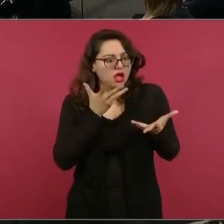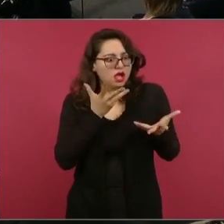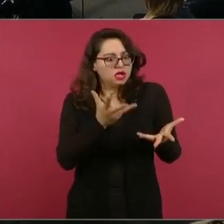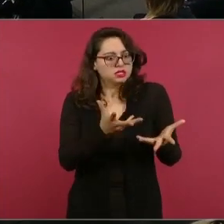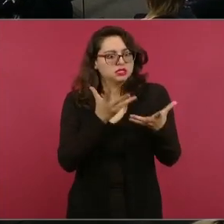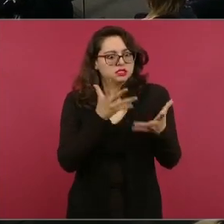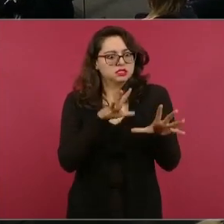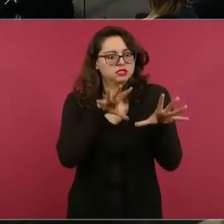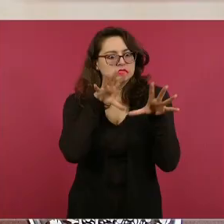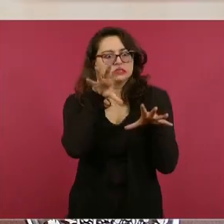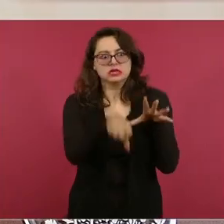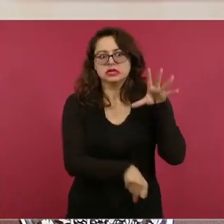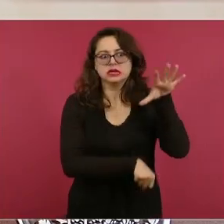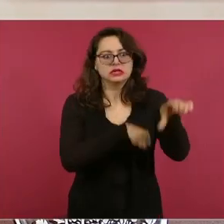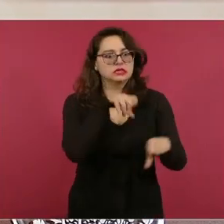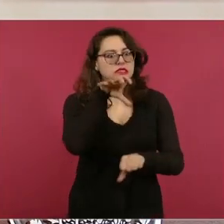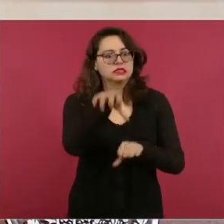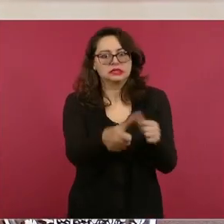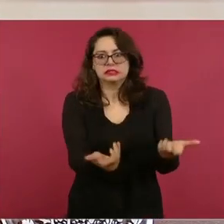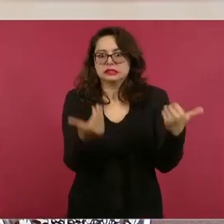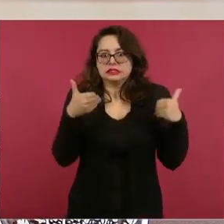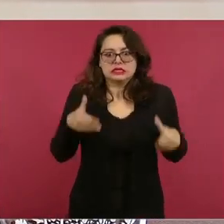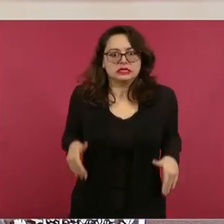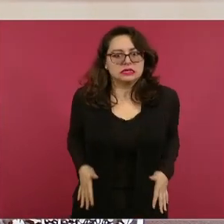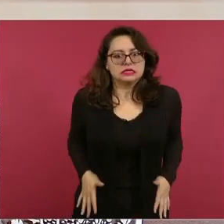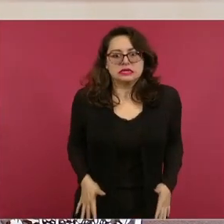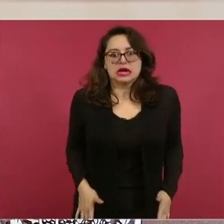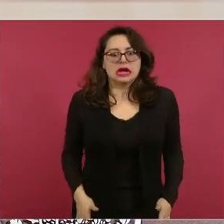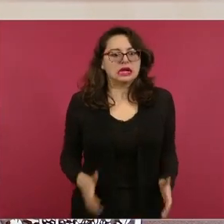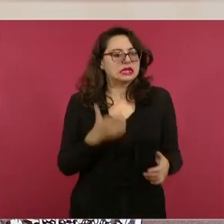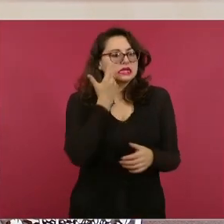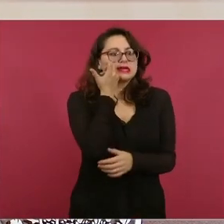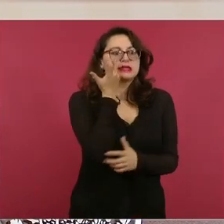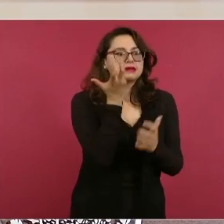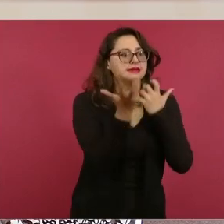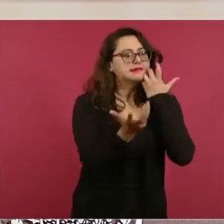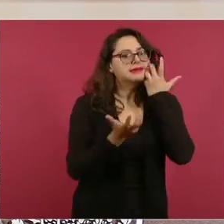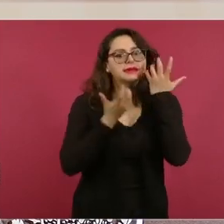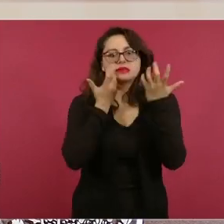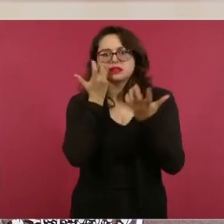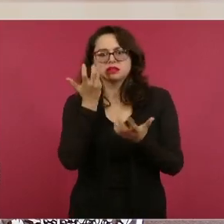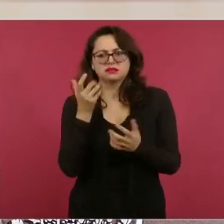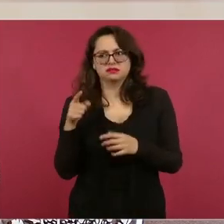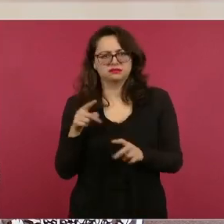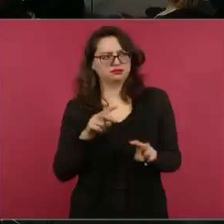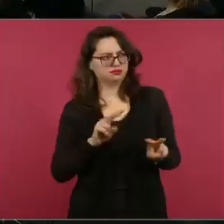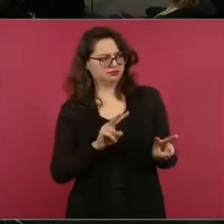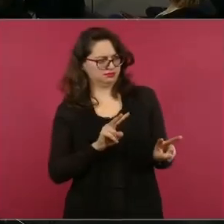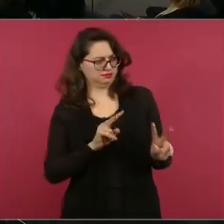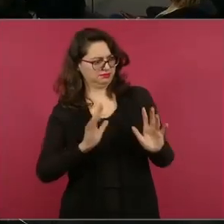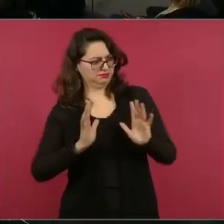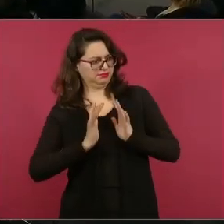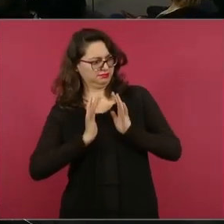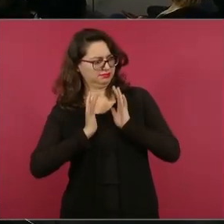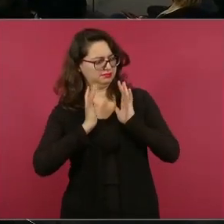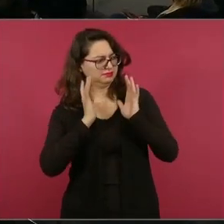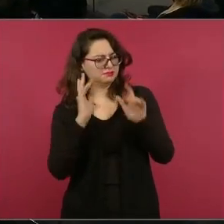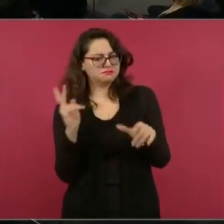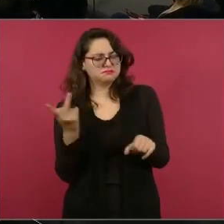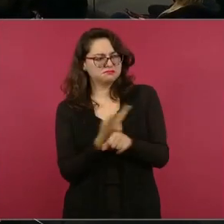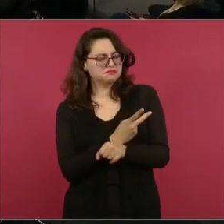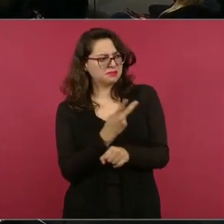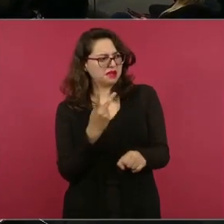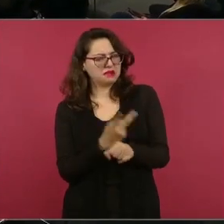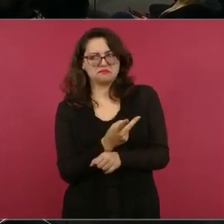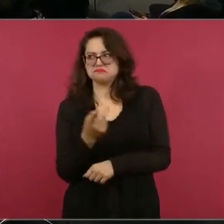del oro se da con la llegada de los invasores, pero no